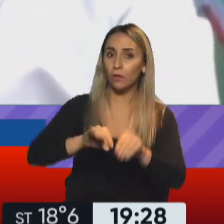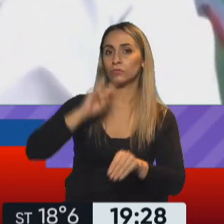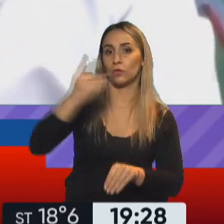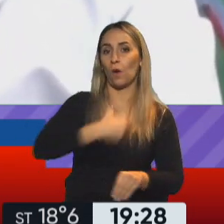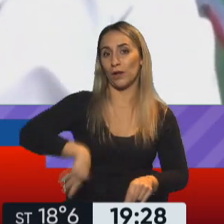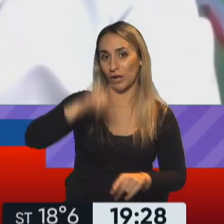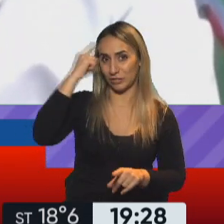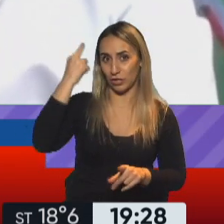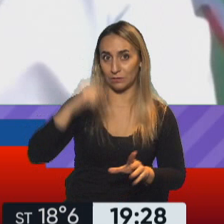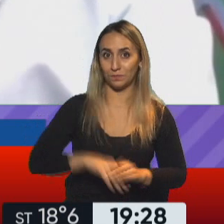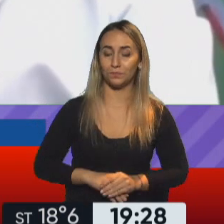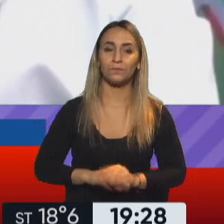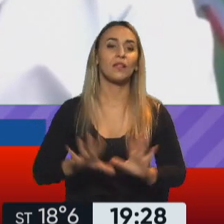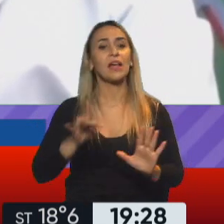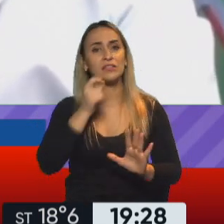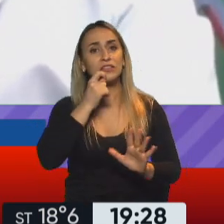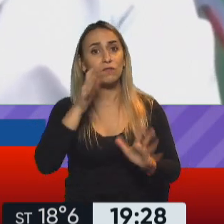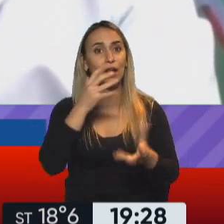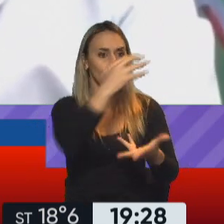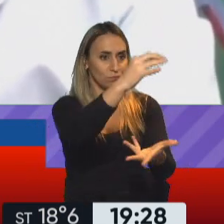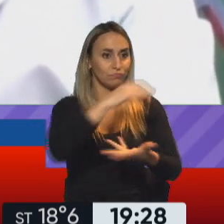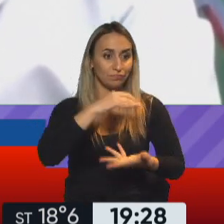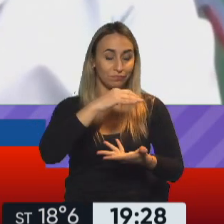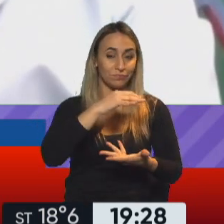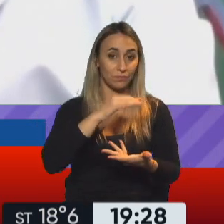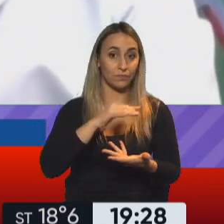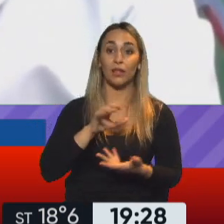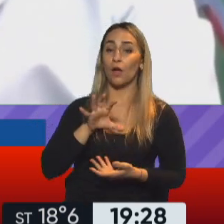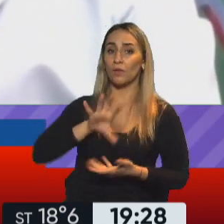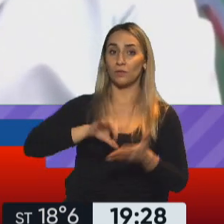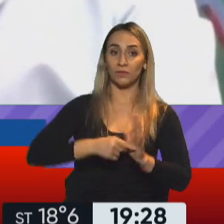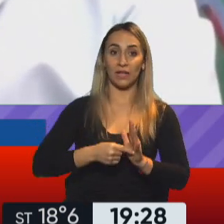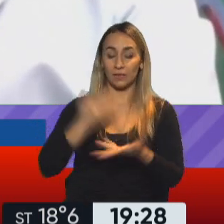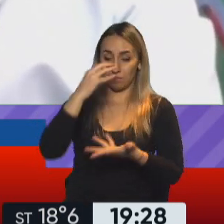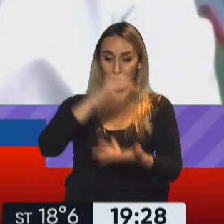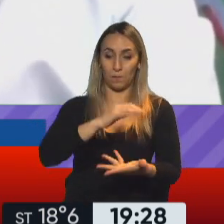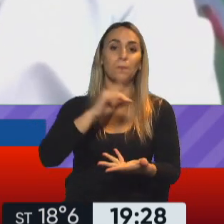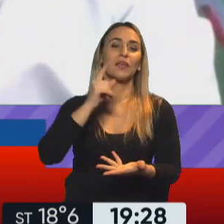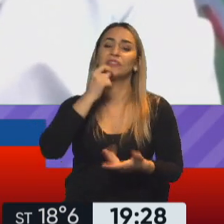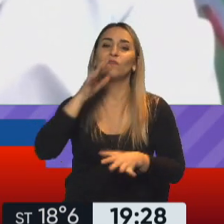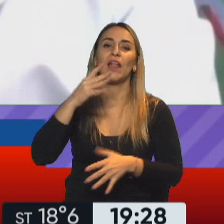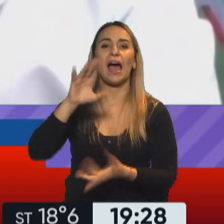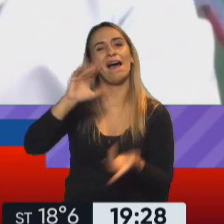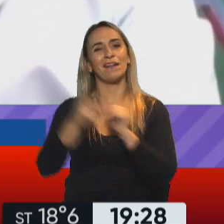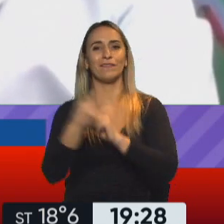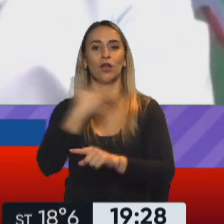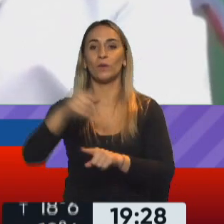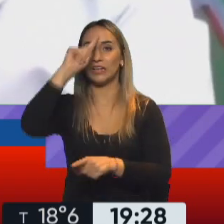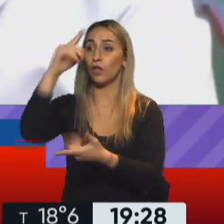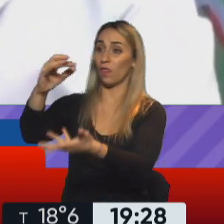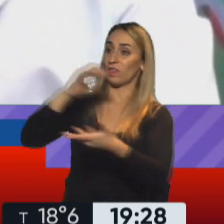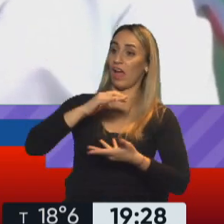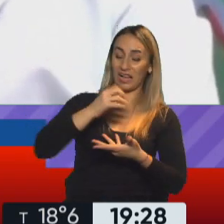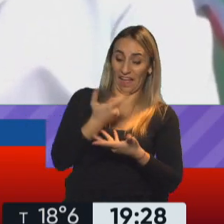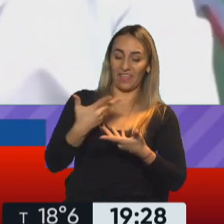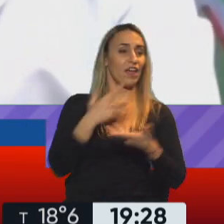sería que, si empiezan a llegar esas partidas, la provincia de Buenos Aires se quede con el mismo porcentaje que la recibiese la nación, digamos. Sí. Con el